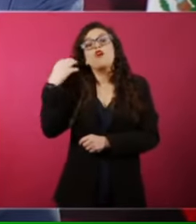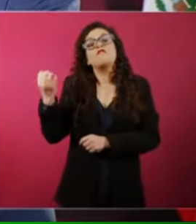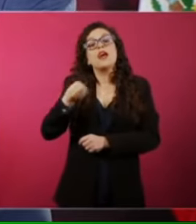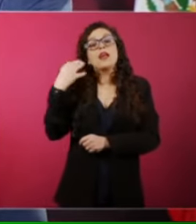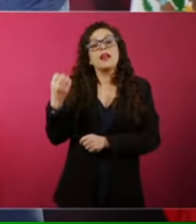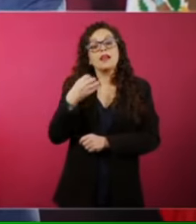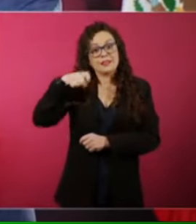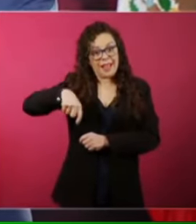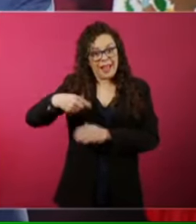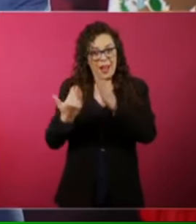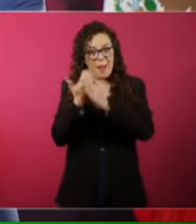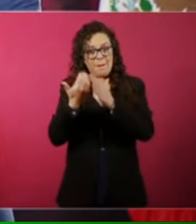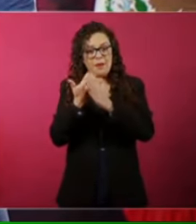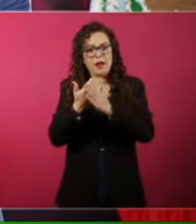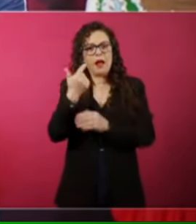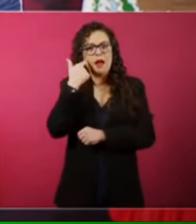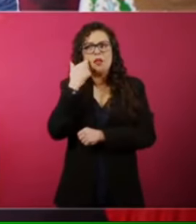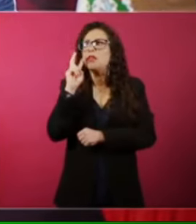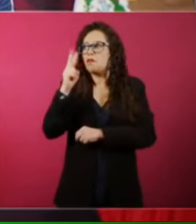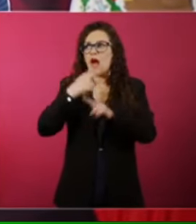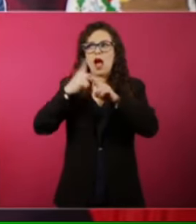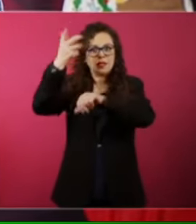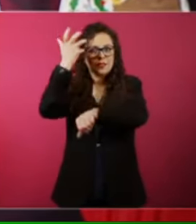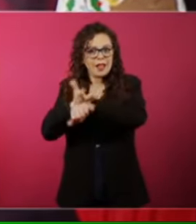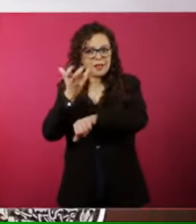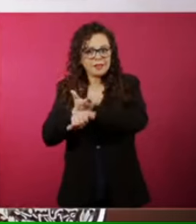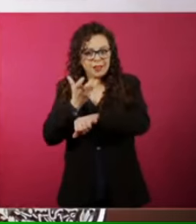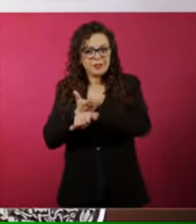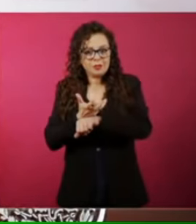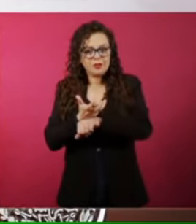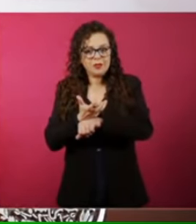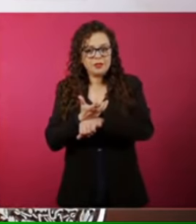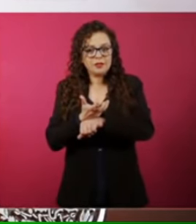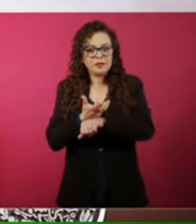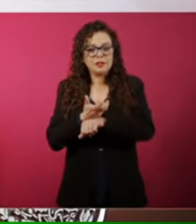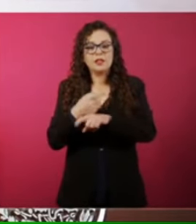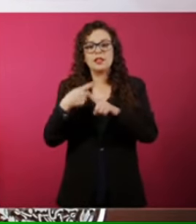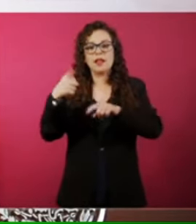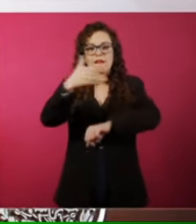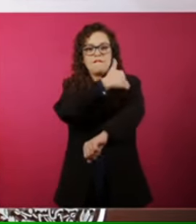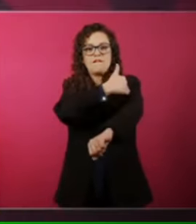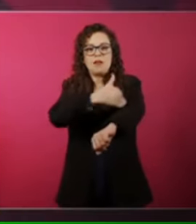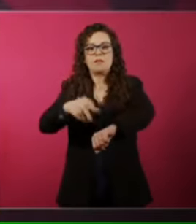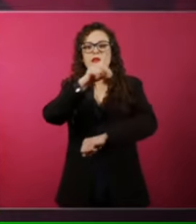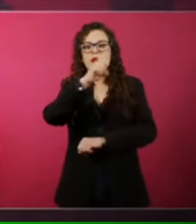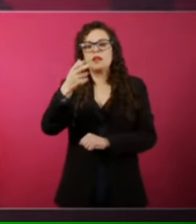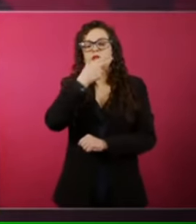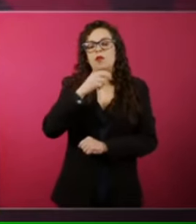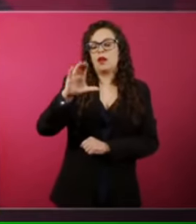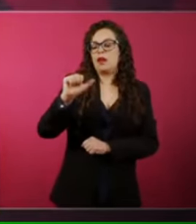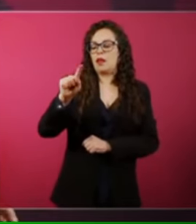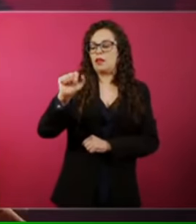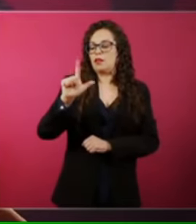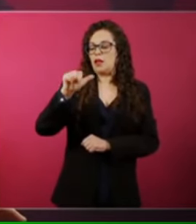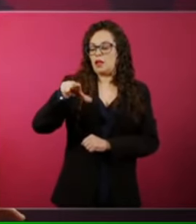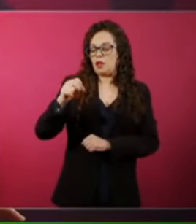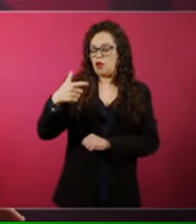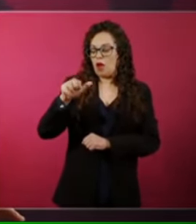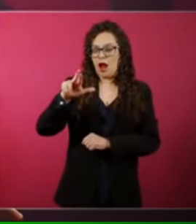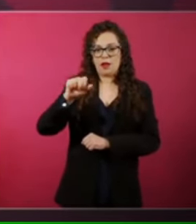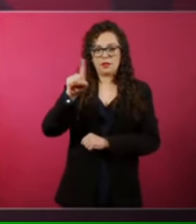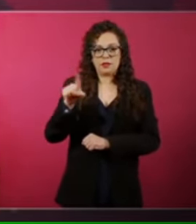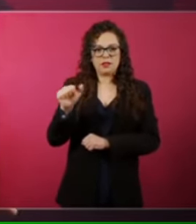están la mayor parte de los familiares de Catarino Garza. Les cuento,